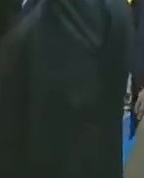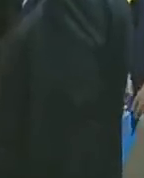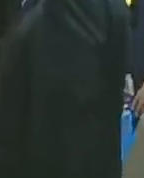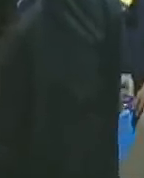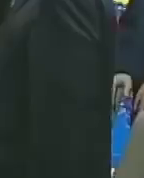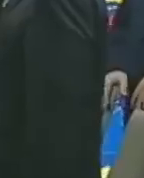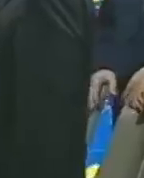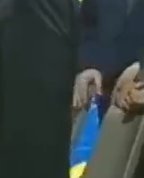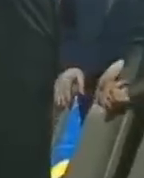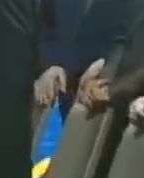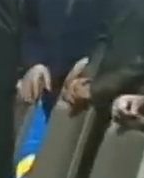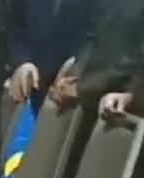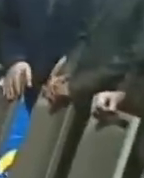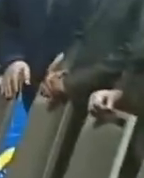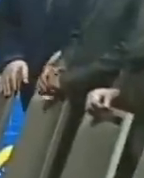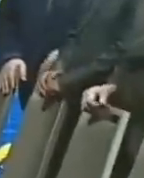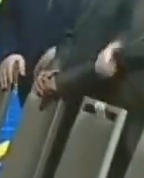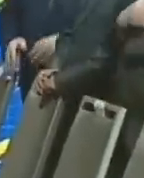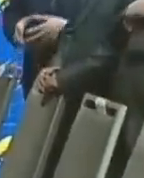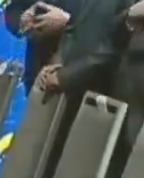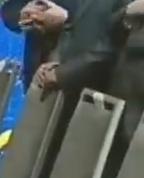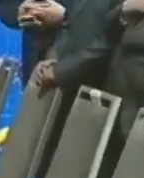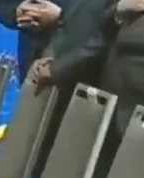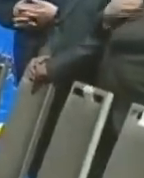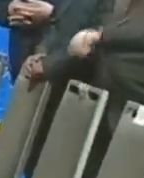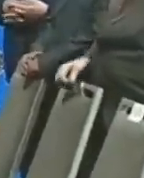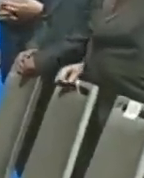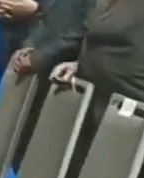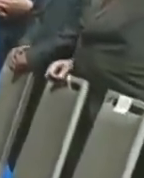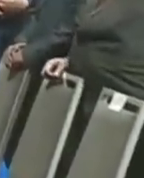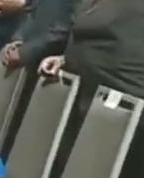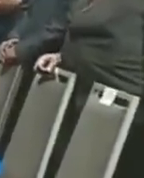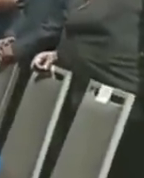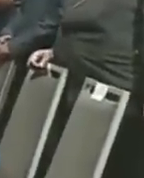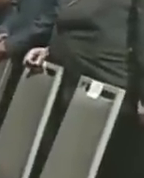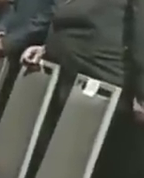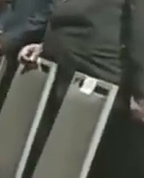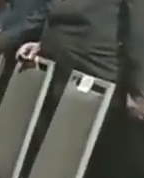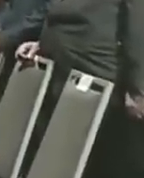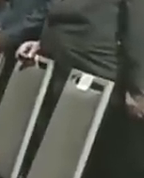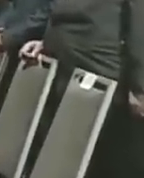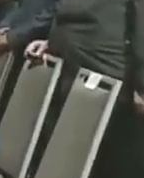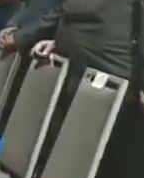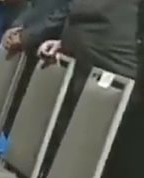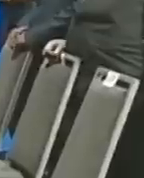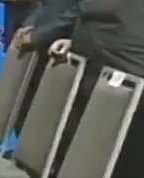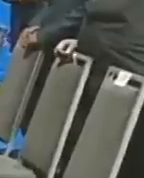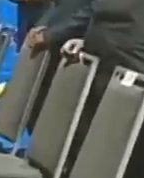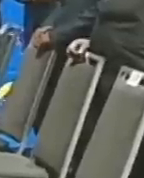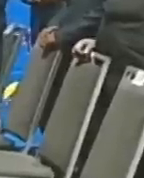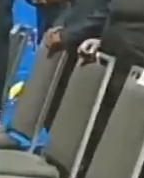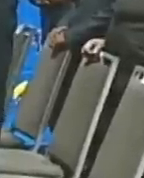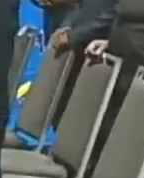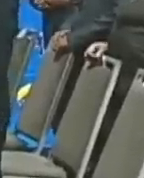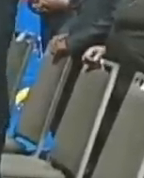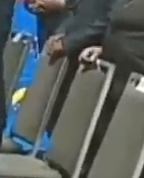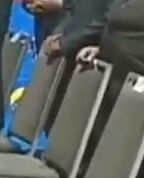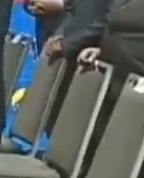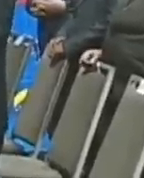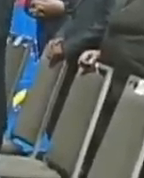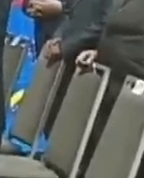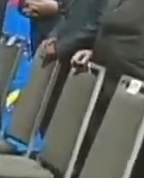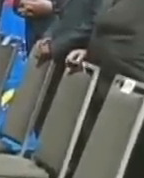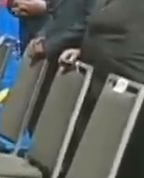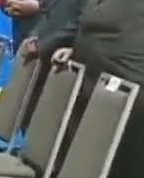saluda a la diplomacia que está en Venezuela, justamente a los